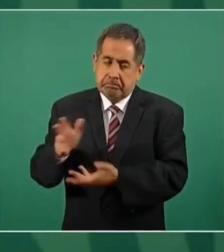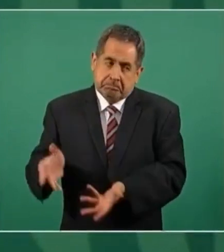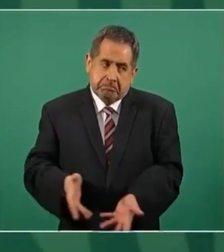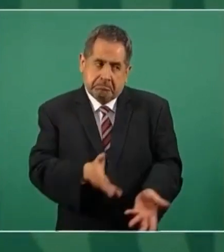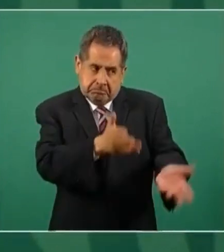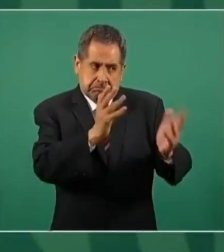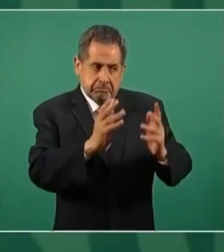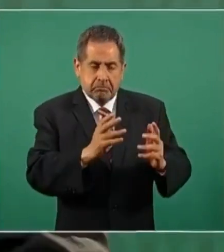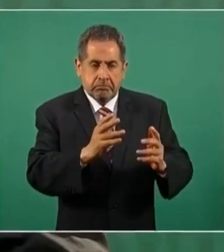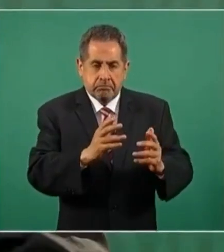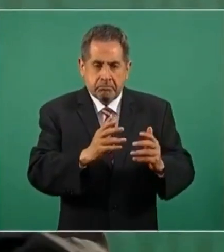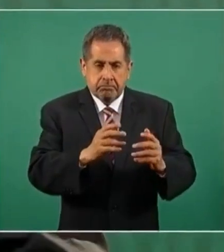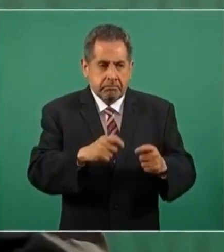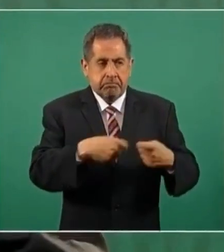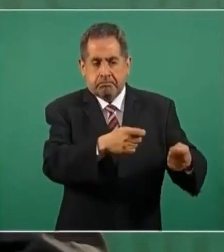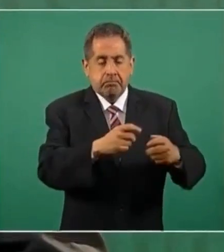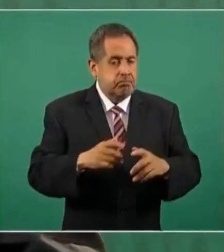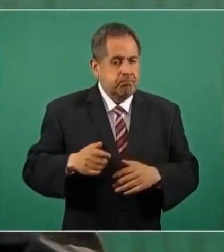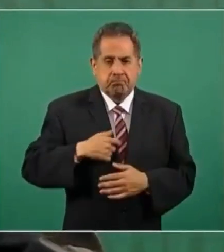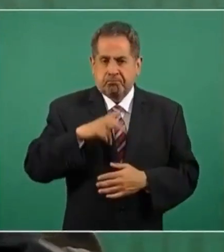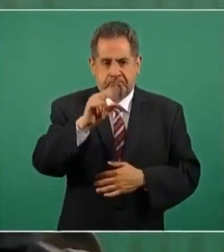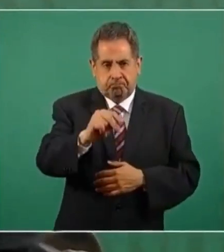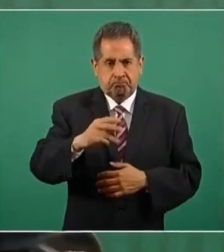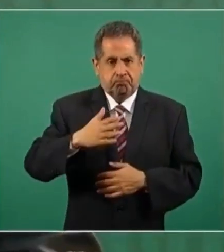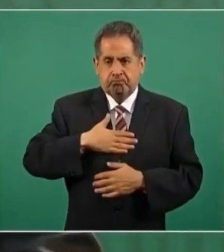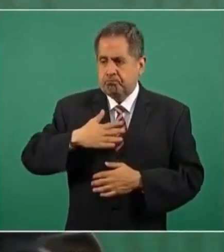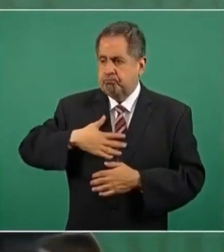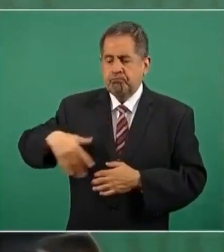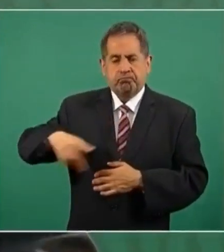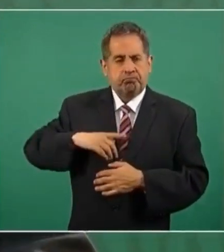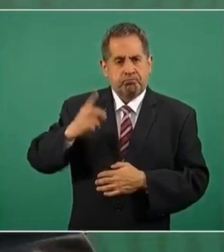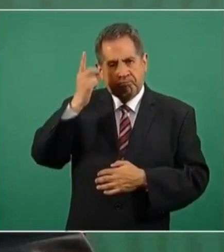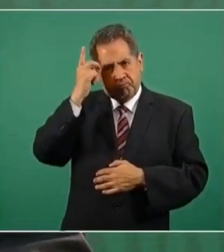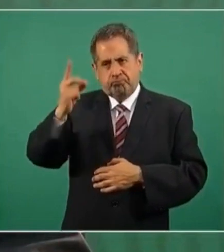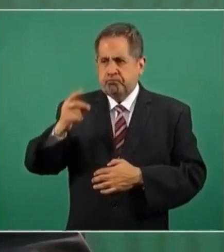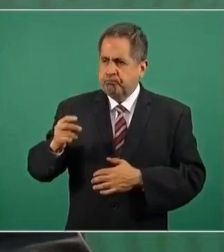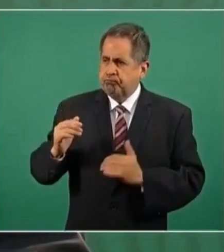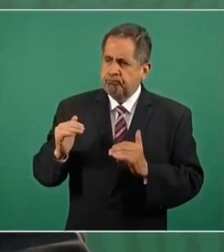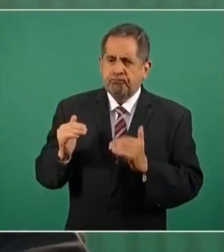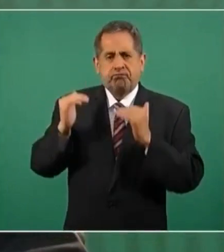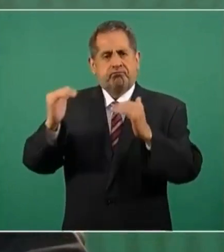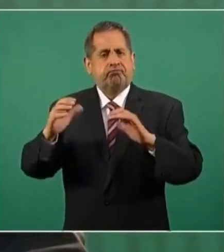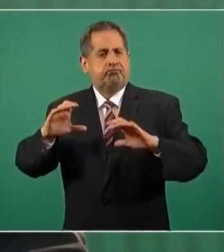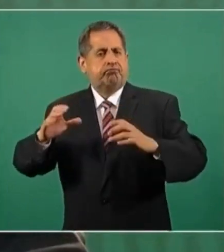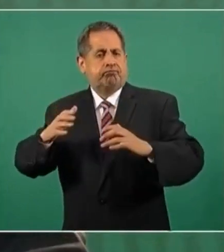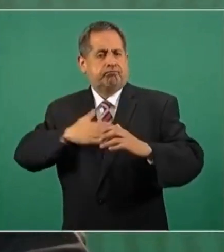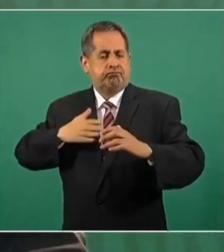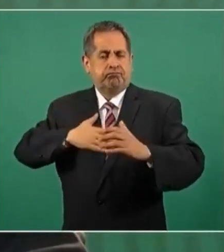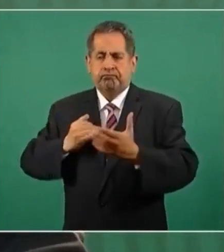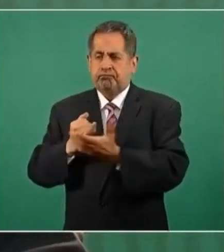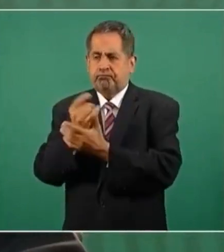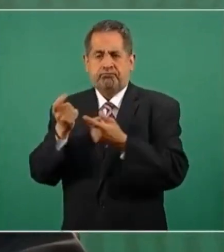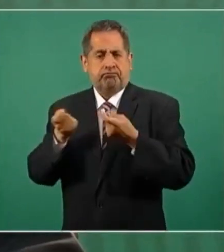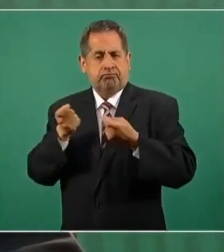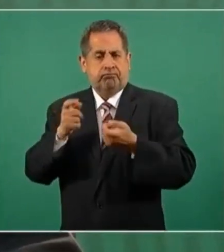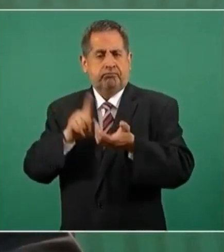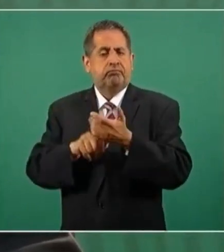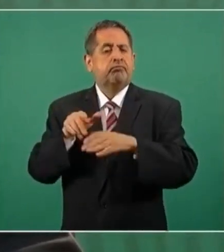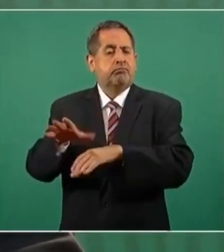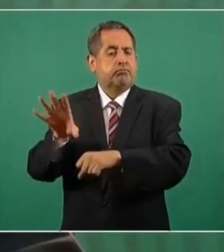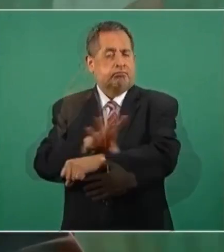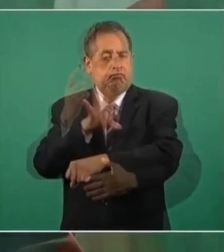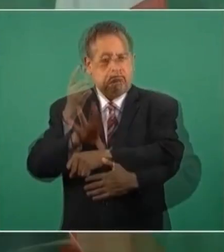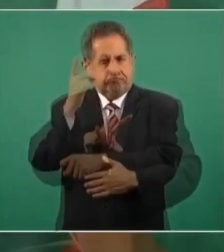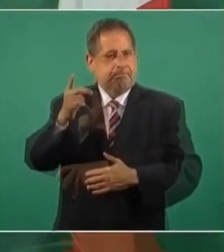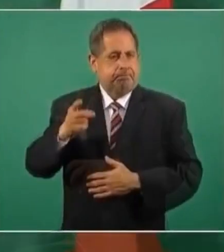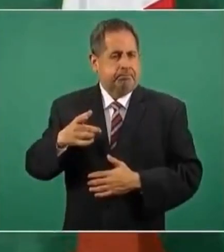y que mantenemos nuestra soberanía en el manejo del